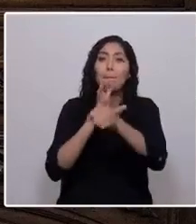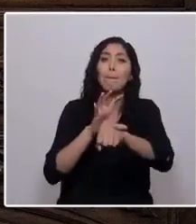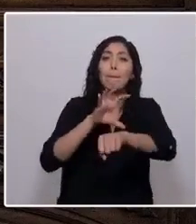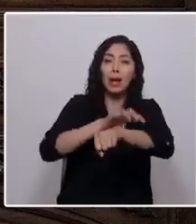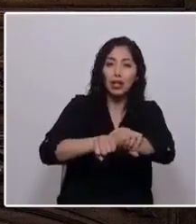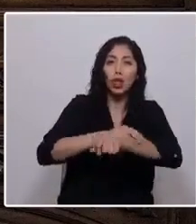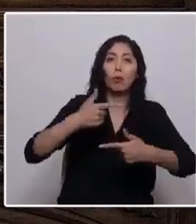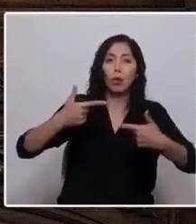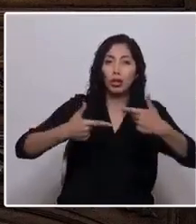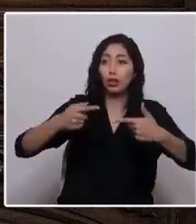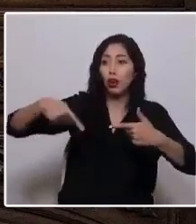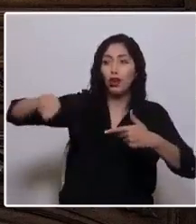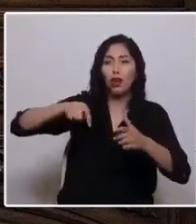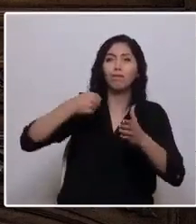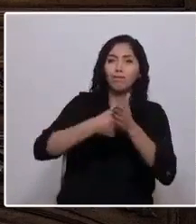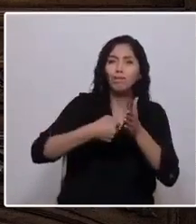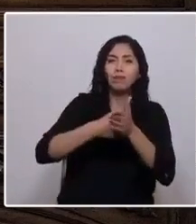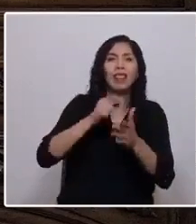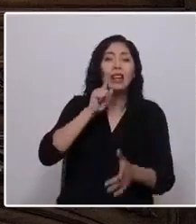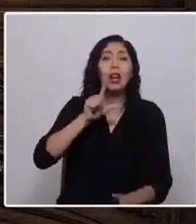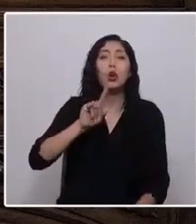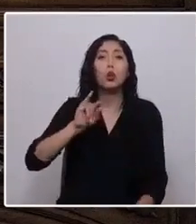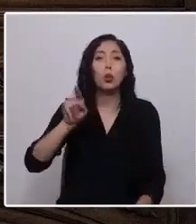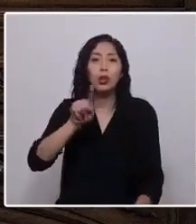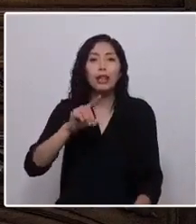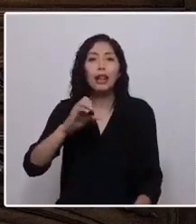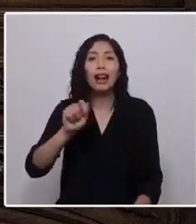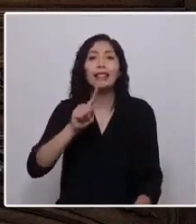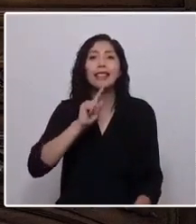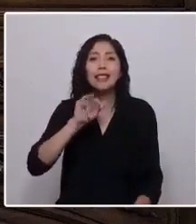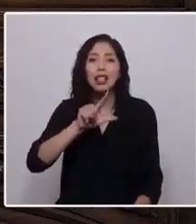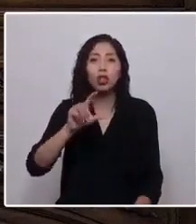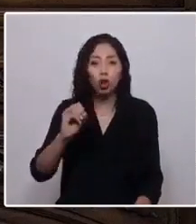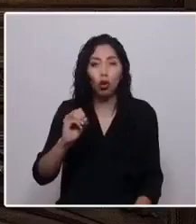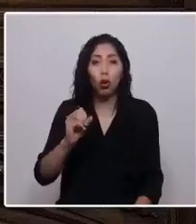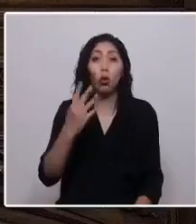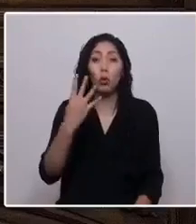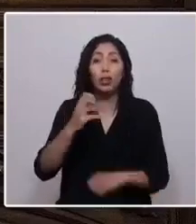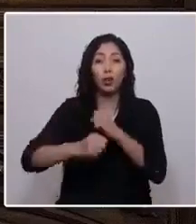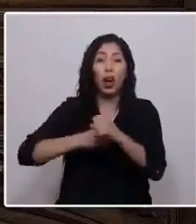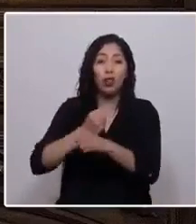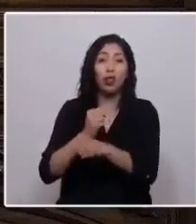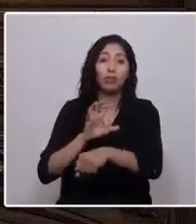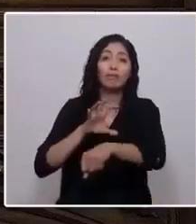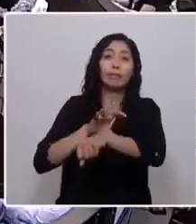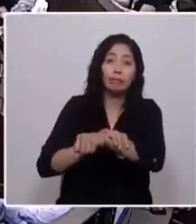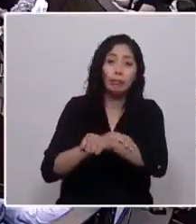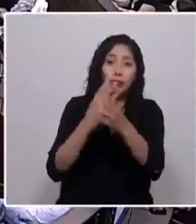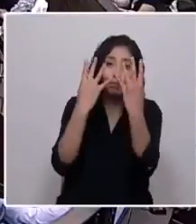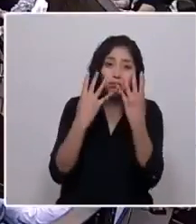especialmente a Luis Castillo que resiste en la cárcel cuatro años condenado. Gracias. Gracias. Gracias. Gracias. Gracias.